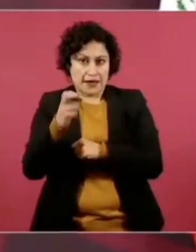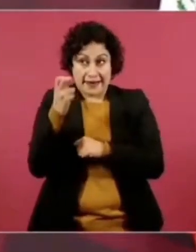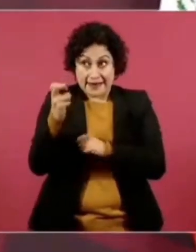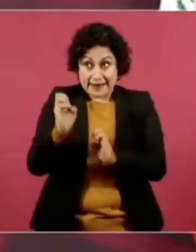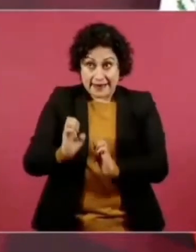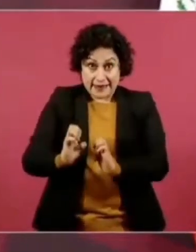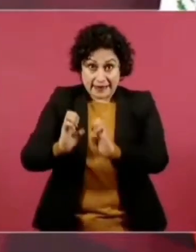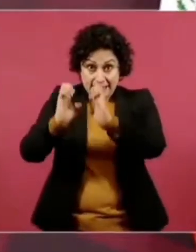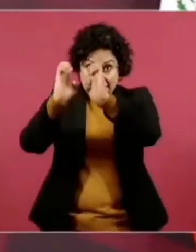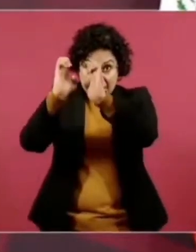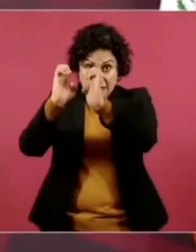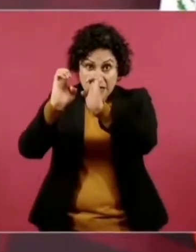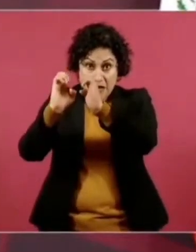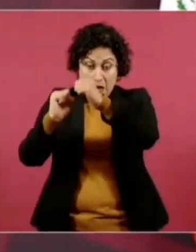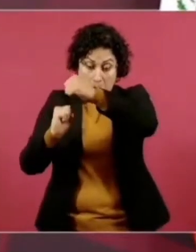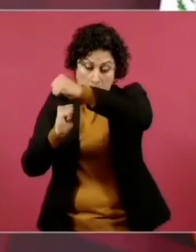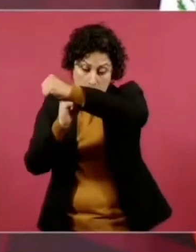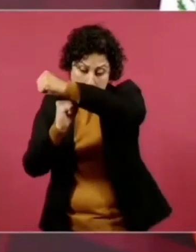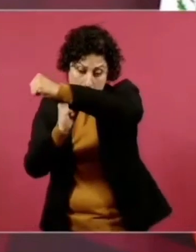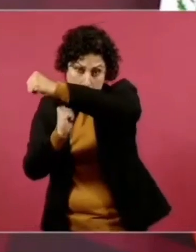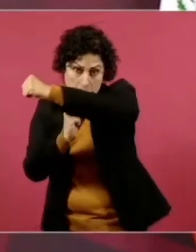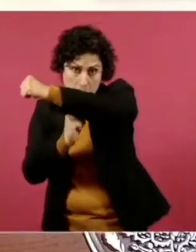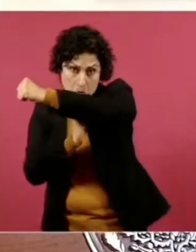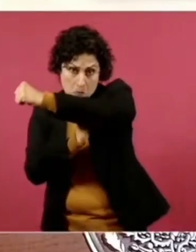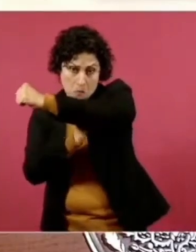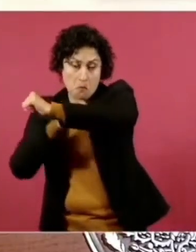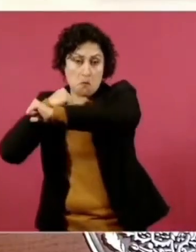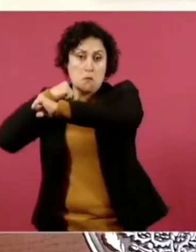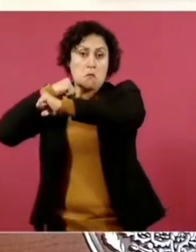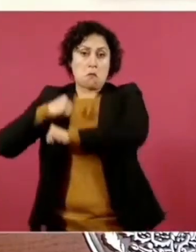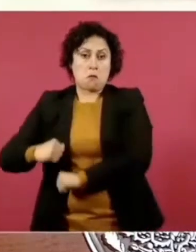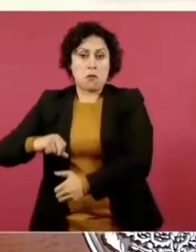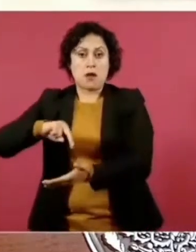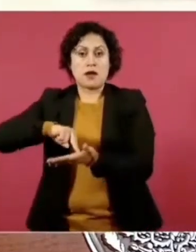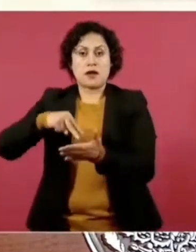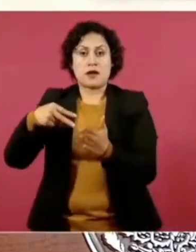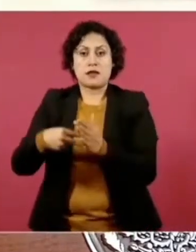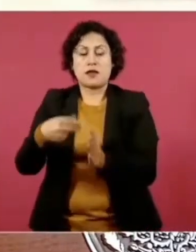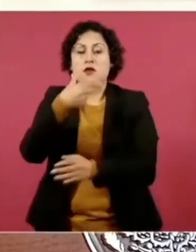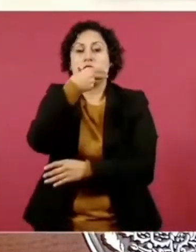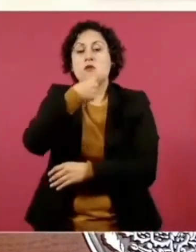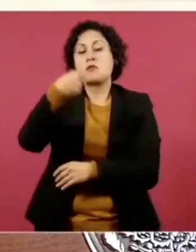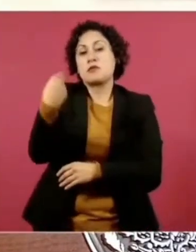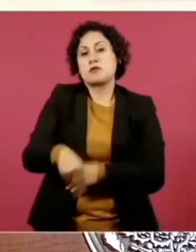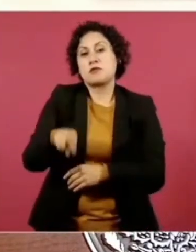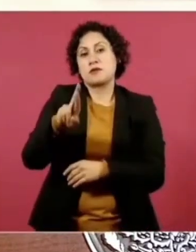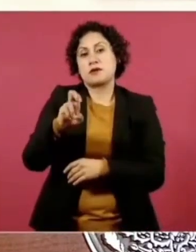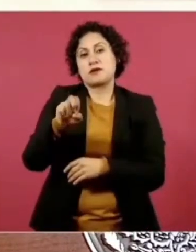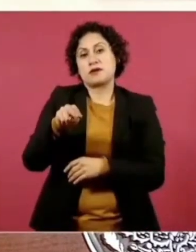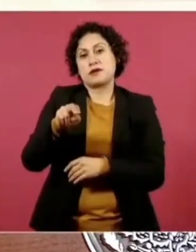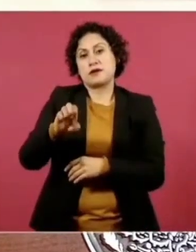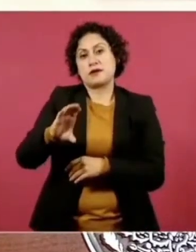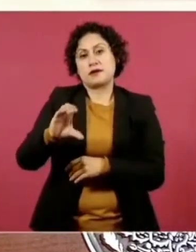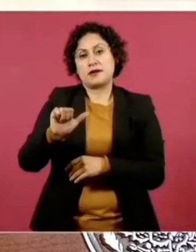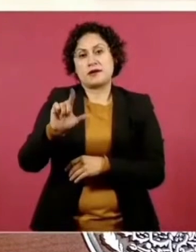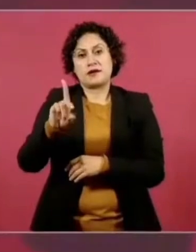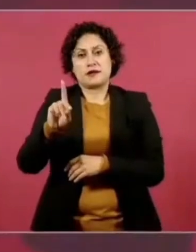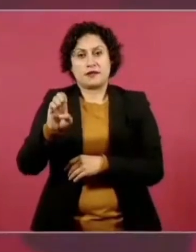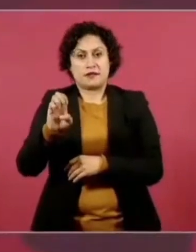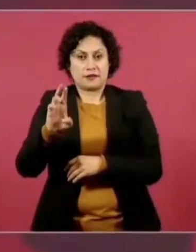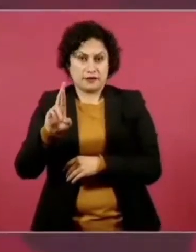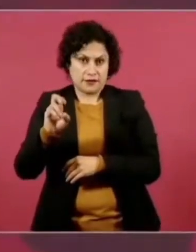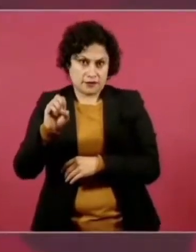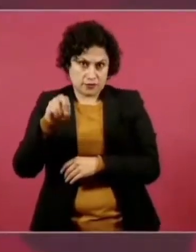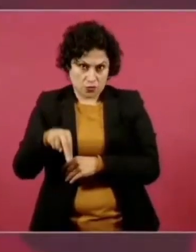René Calderón, que tiene su planta en